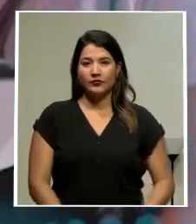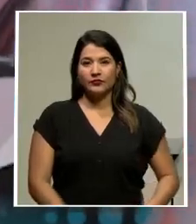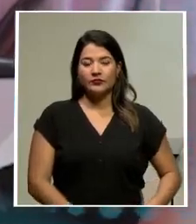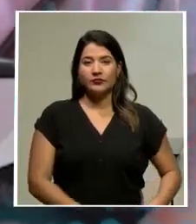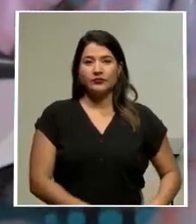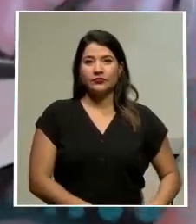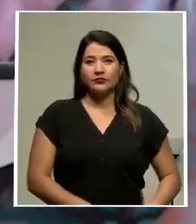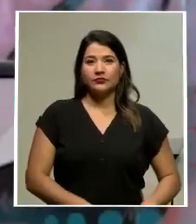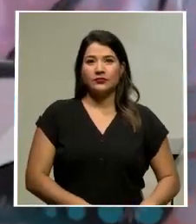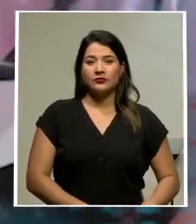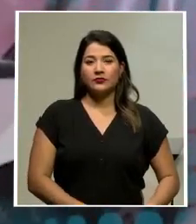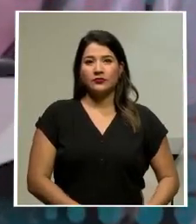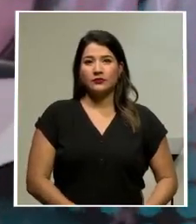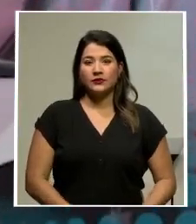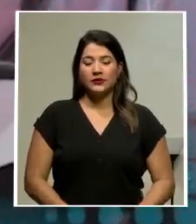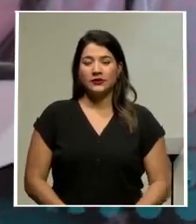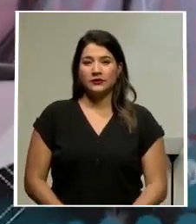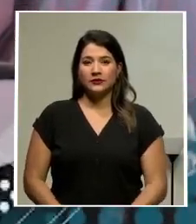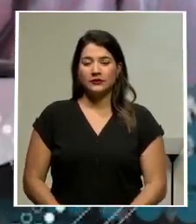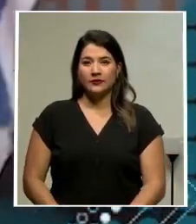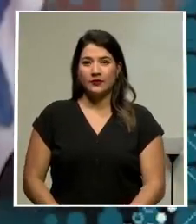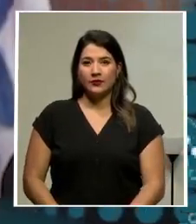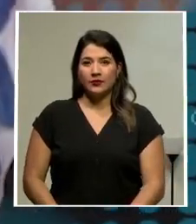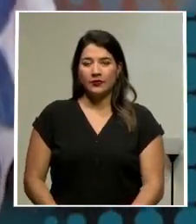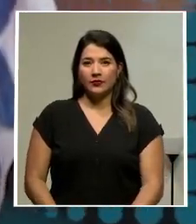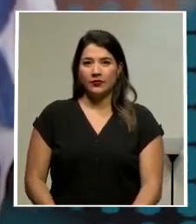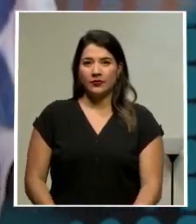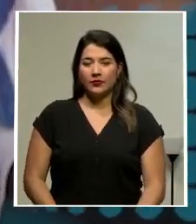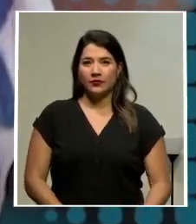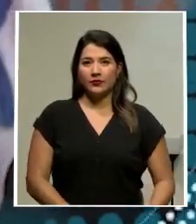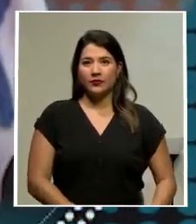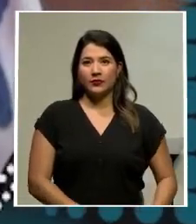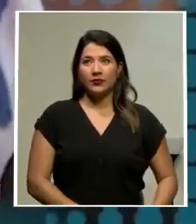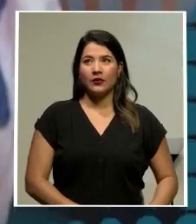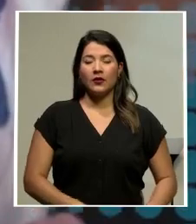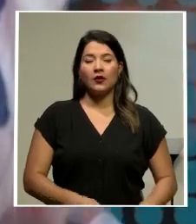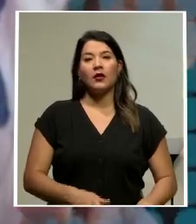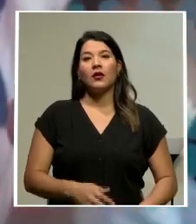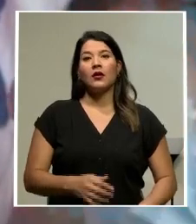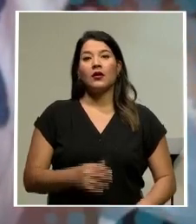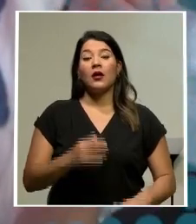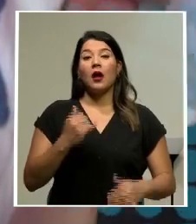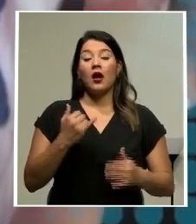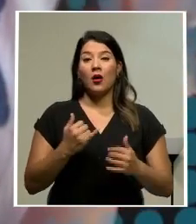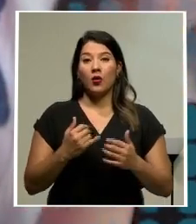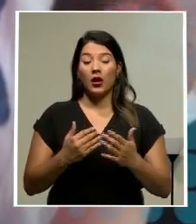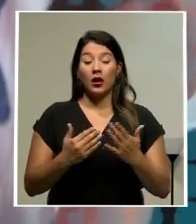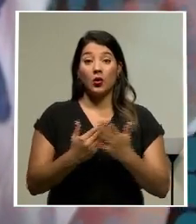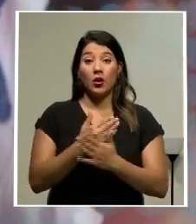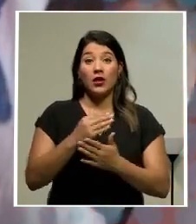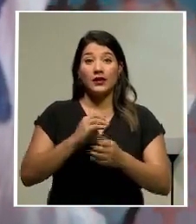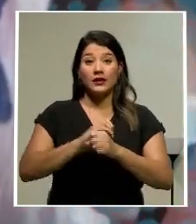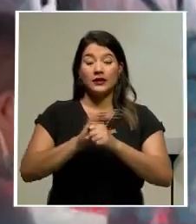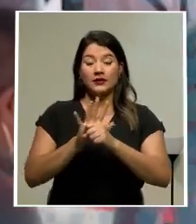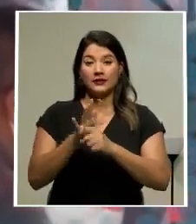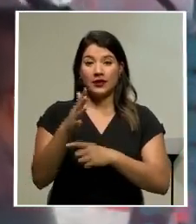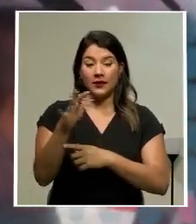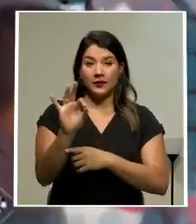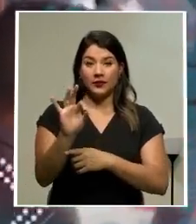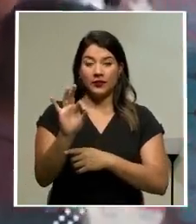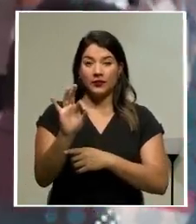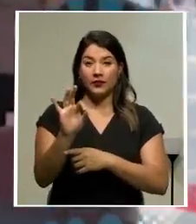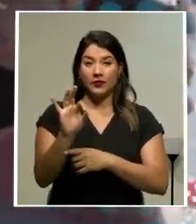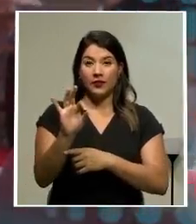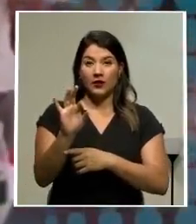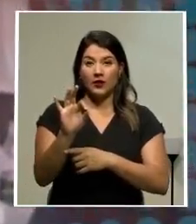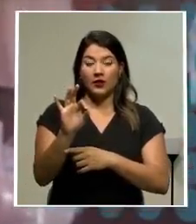En China, las autoridades de Wuhan decidieron testear a todos sus habitantes tras un nuevo brote de COVID-19 en la ciudad donde